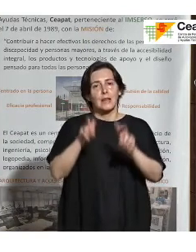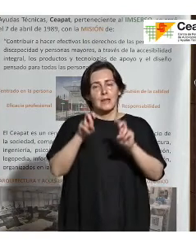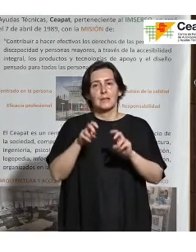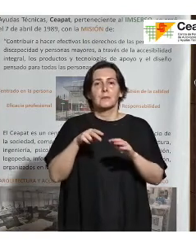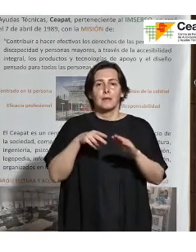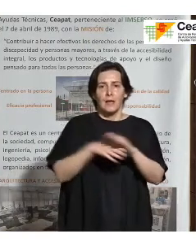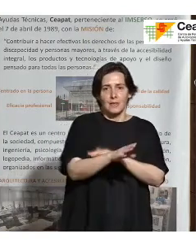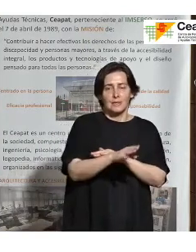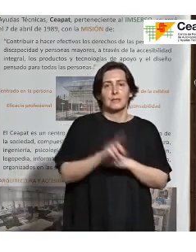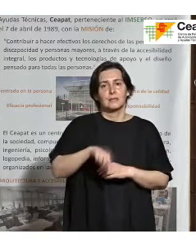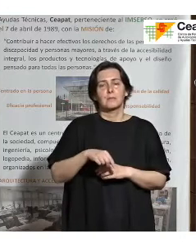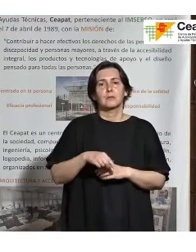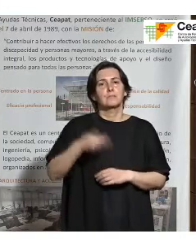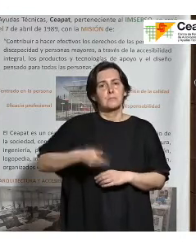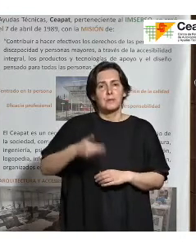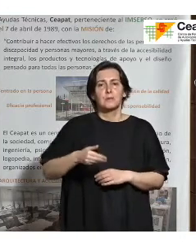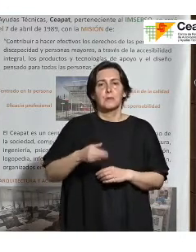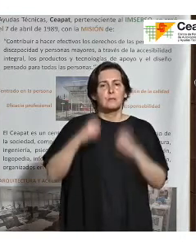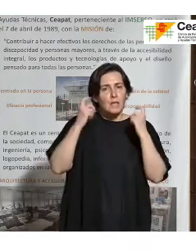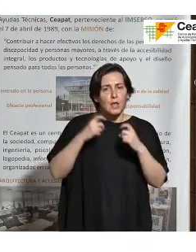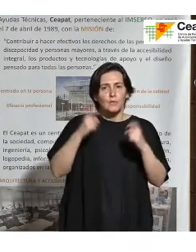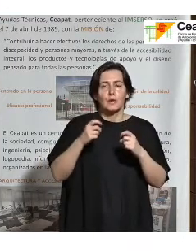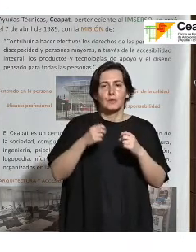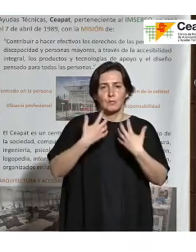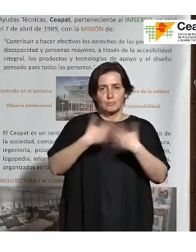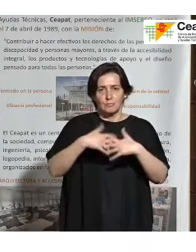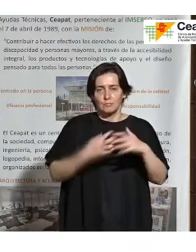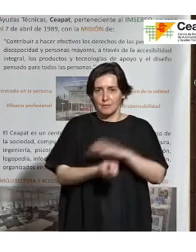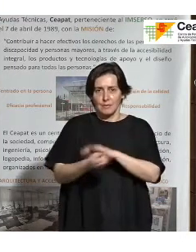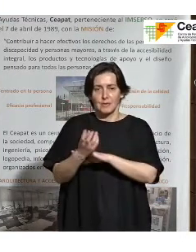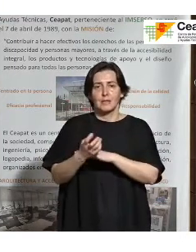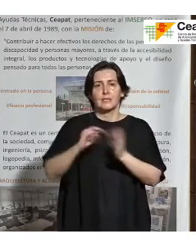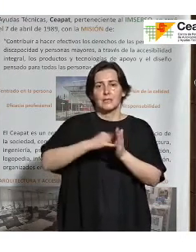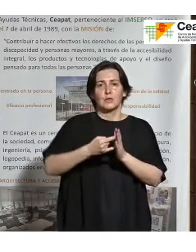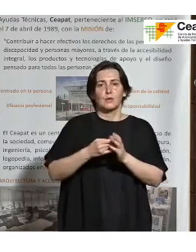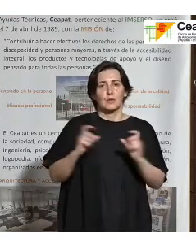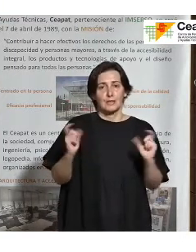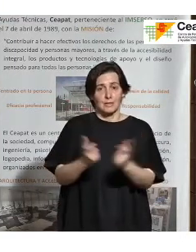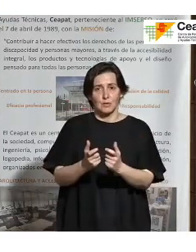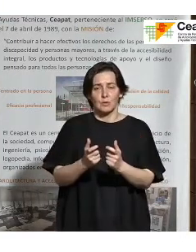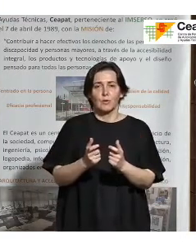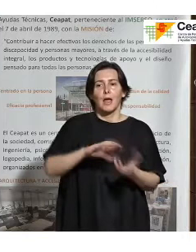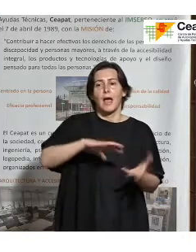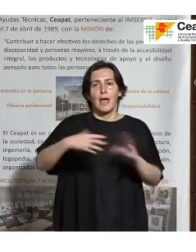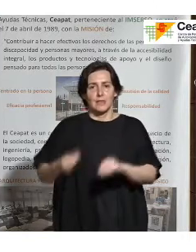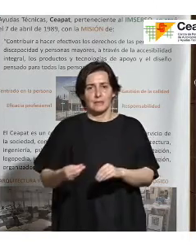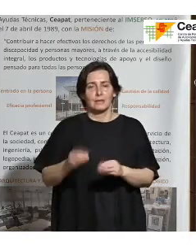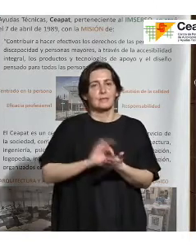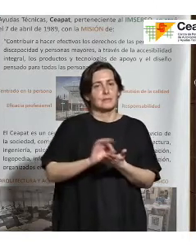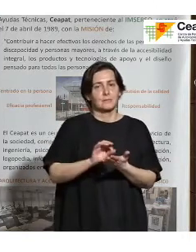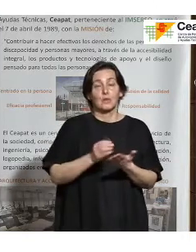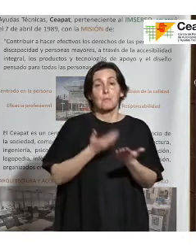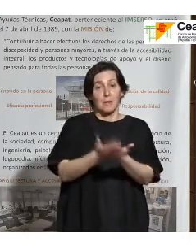¿Y cuáles son los principales esfuerzos que los fabricantes de tecnología del sector tendrán que hacer para adaptarse a los nuevos requerimientos?